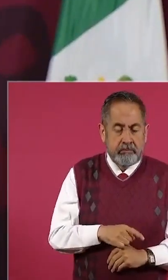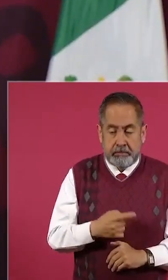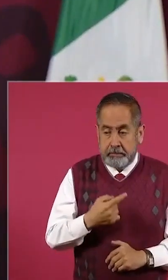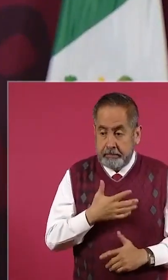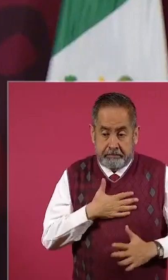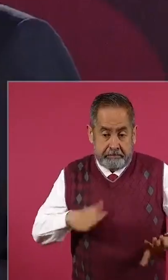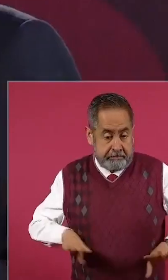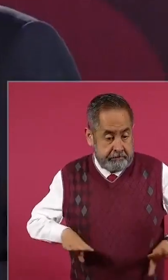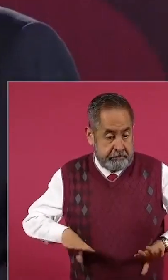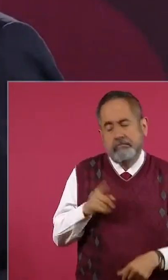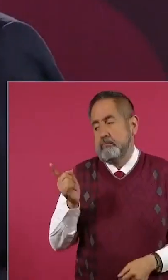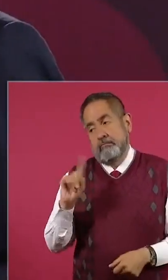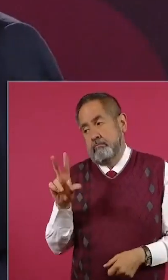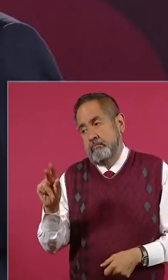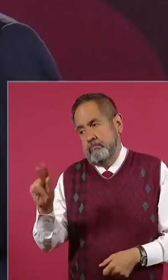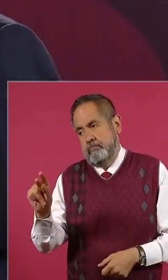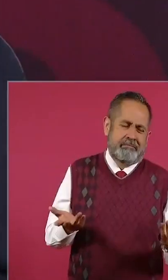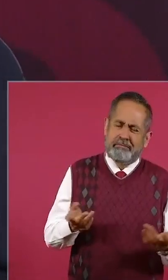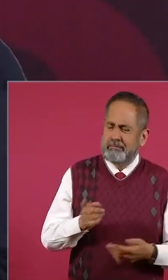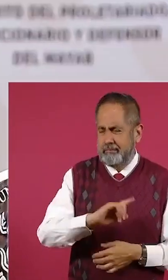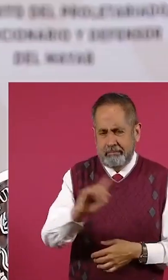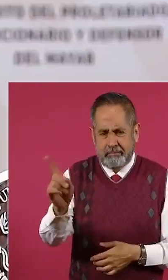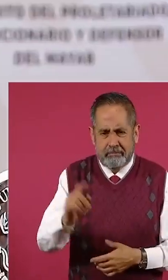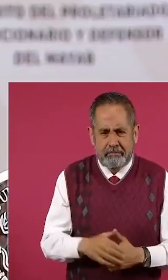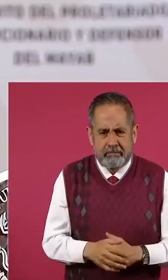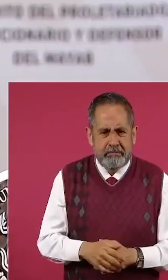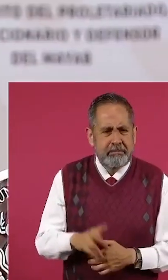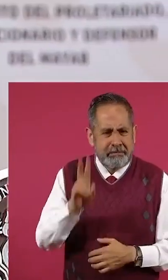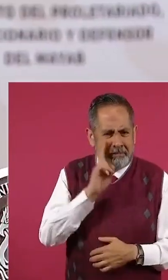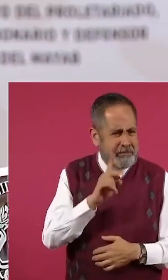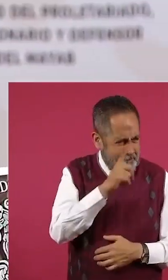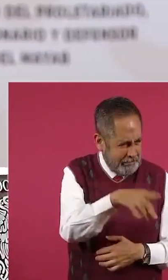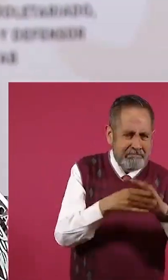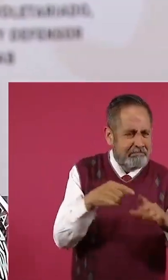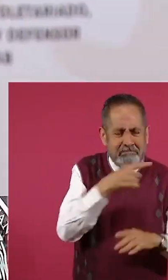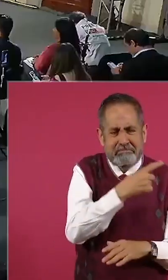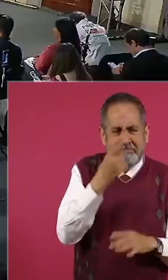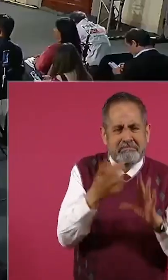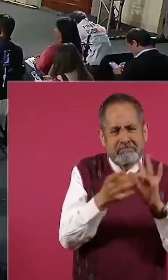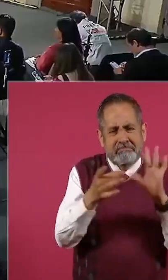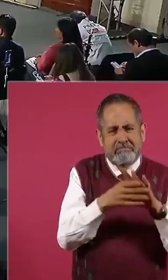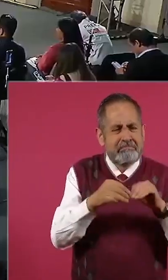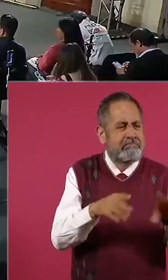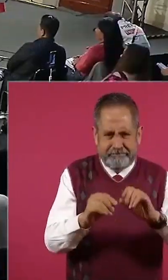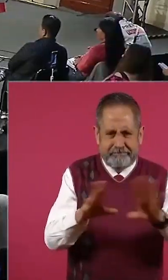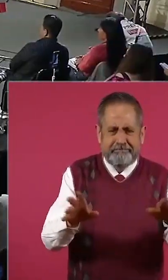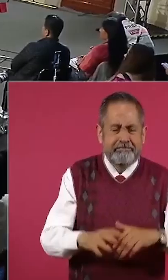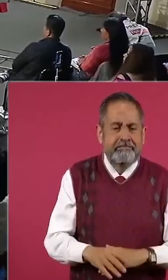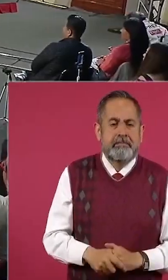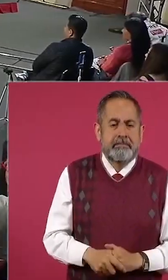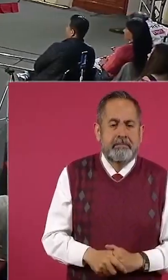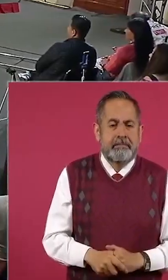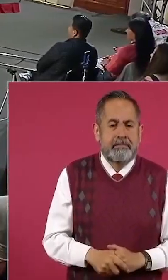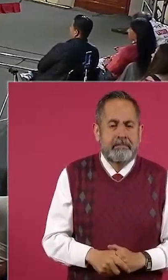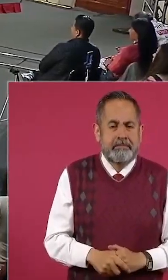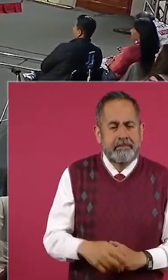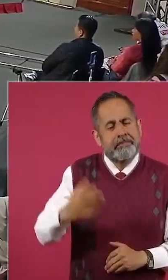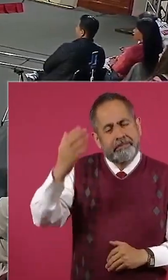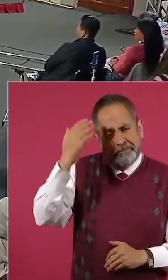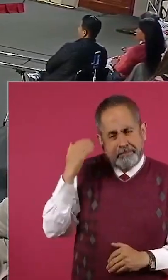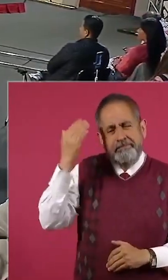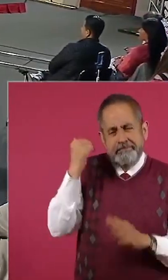nos conviene? No. A ver si hay algo de lo que dijeron él y ya lo